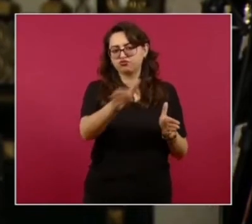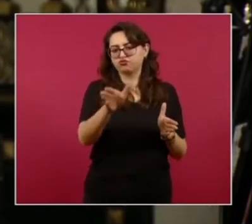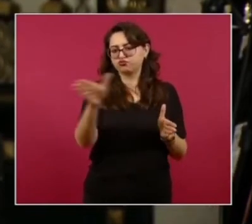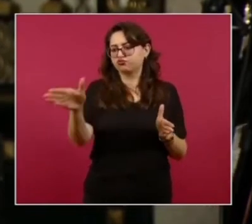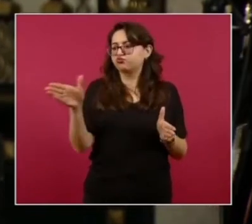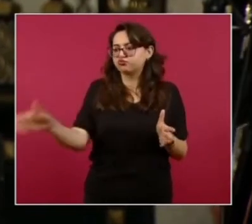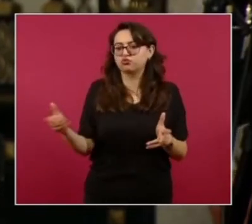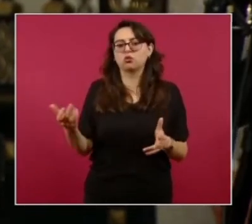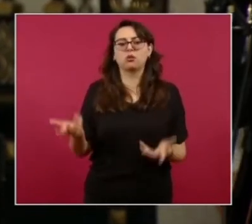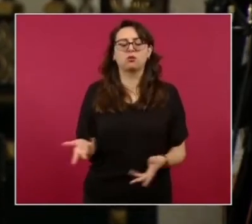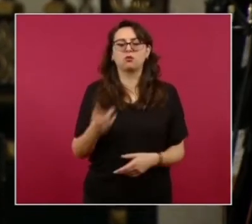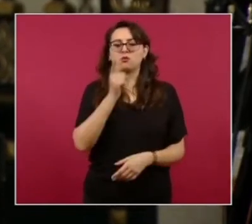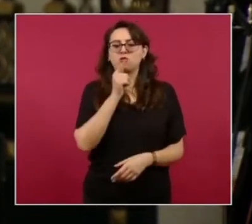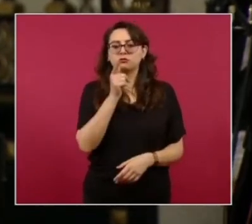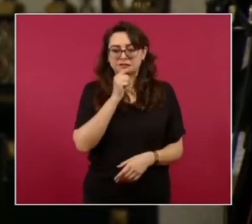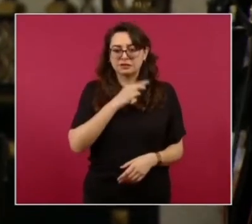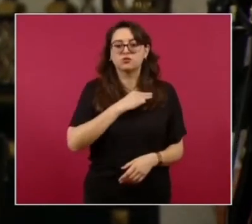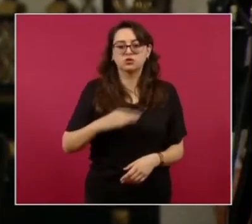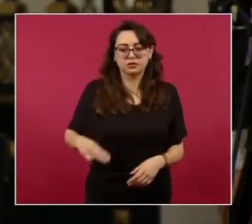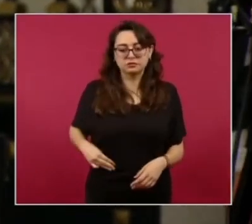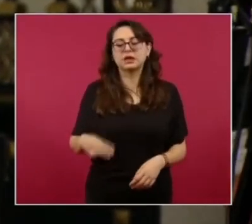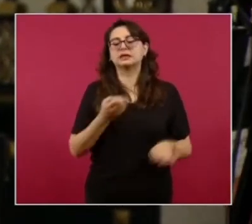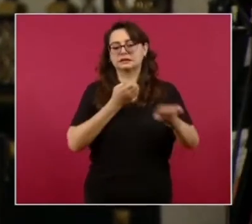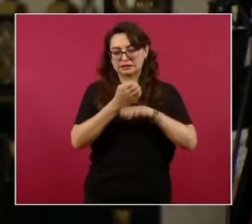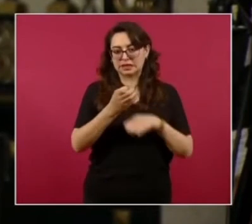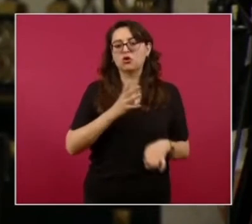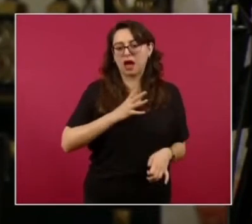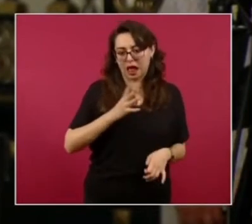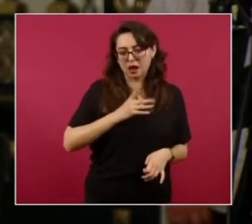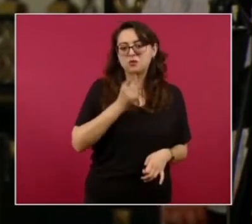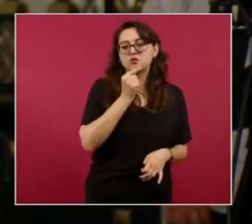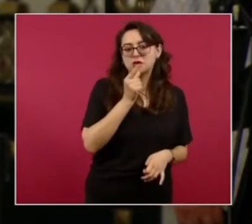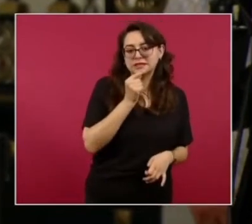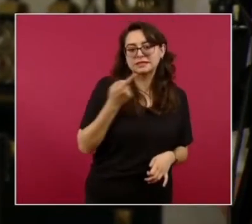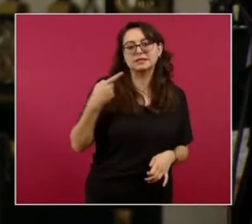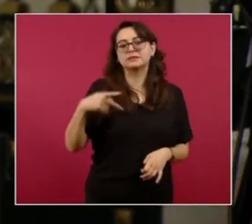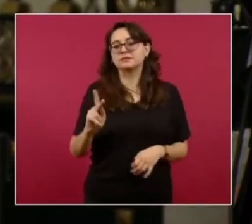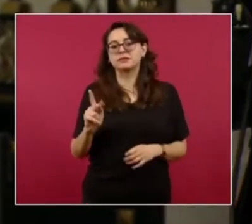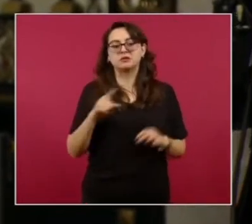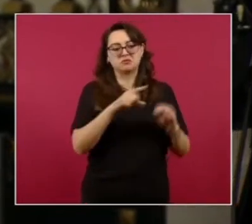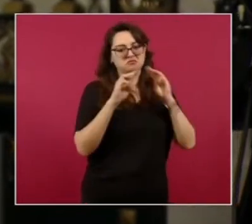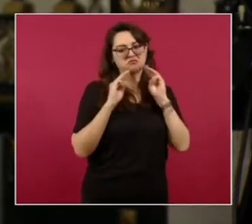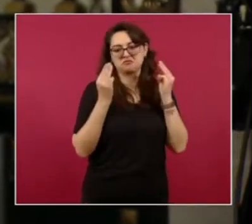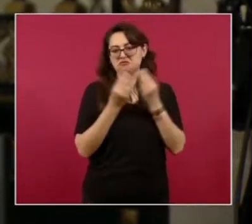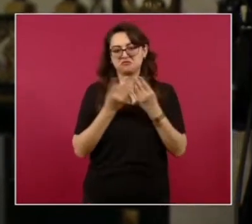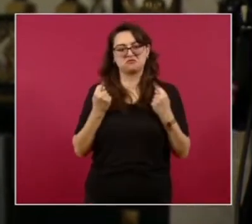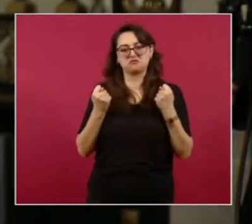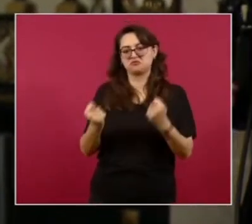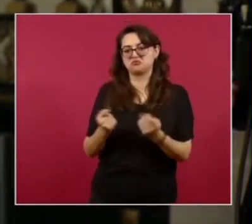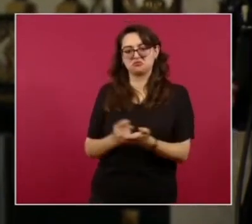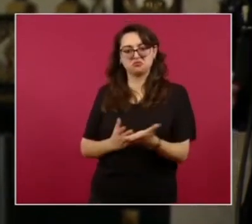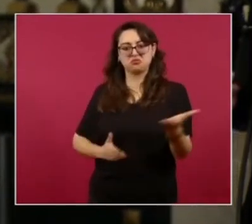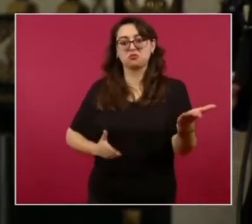porque no quiere que se corrompa y pase como la Policía Federal que estaba a cargo o que tenía